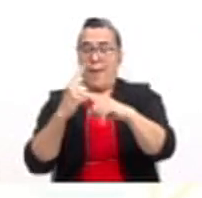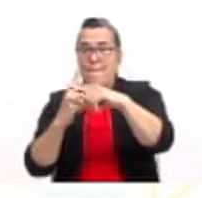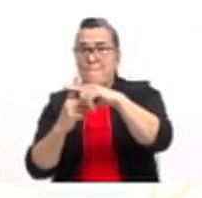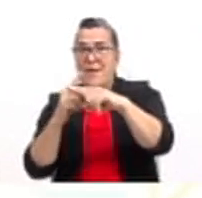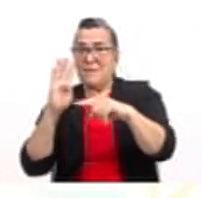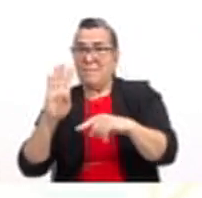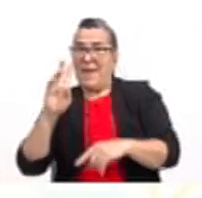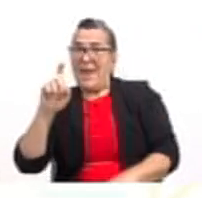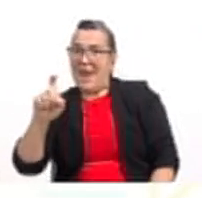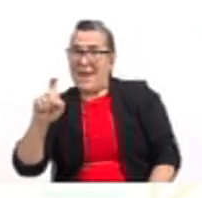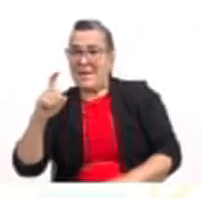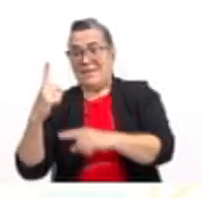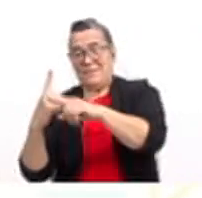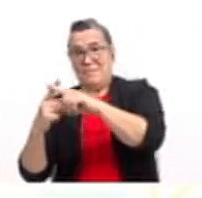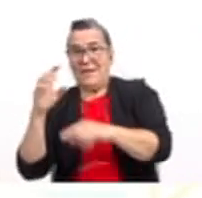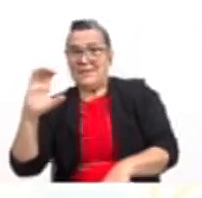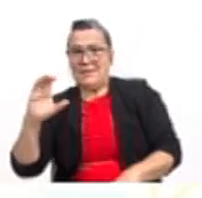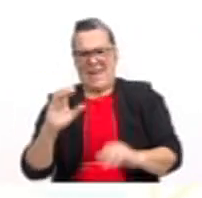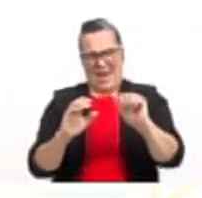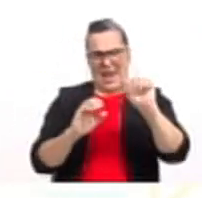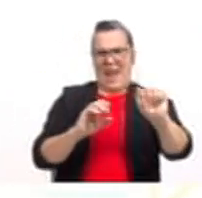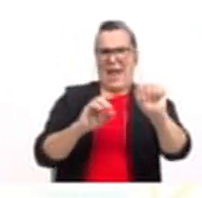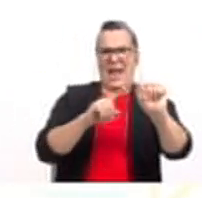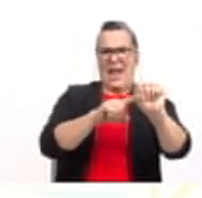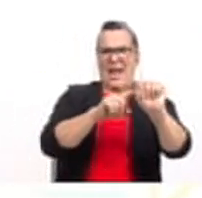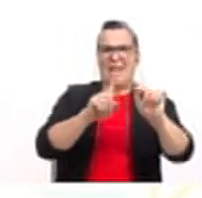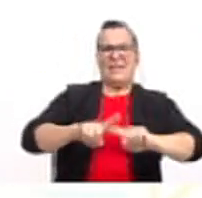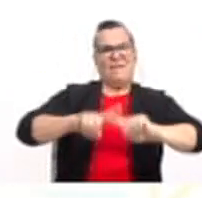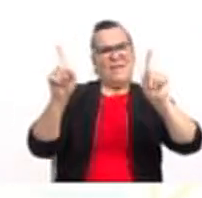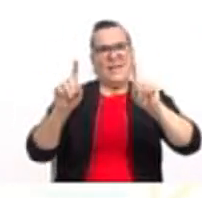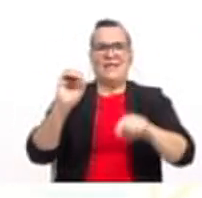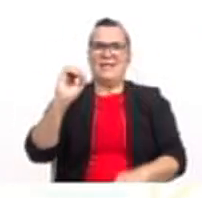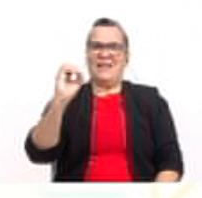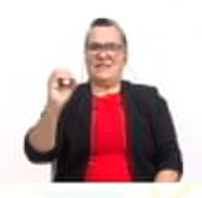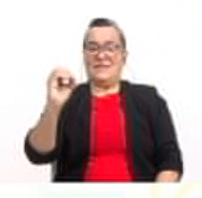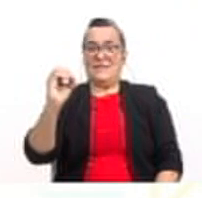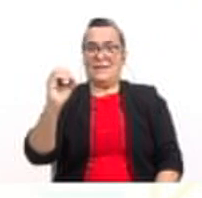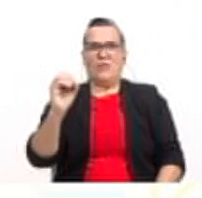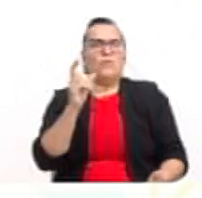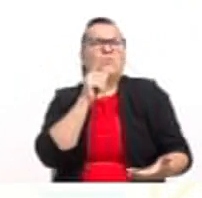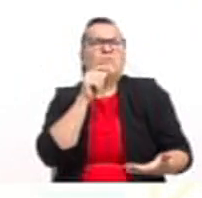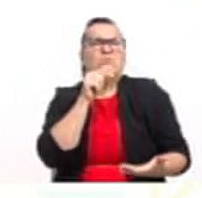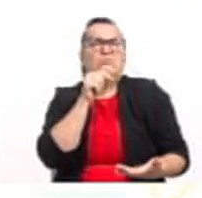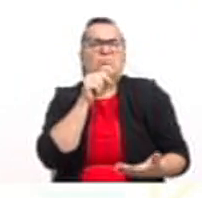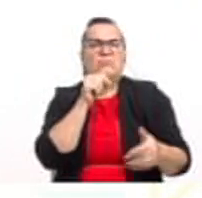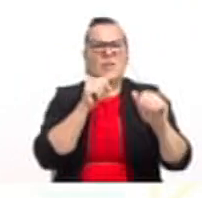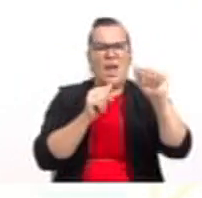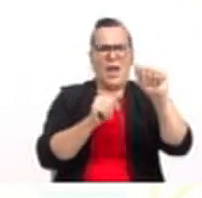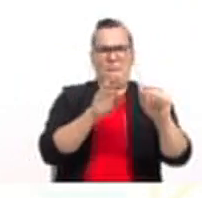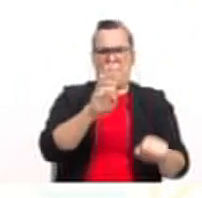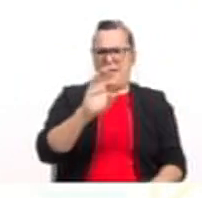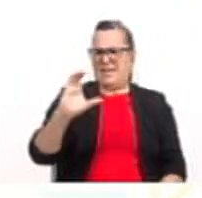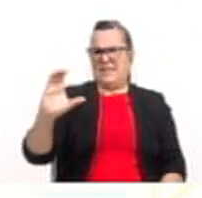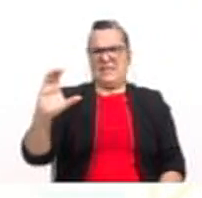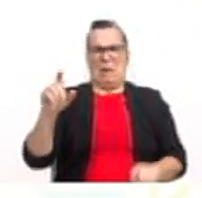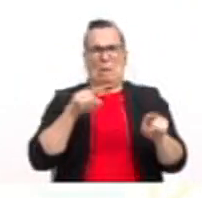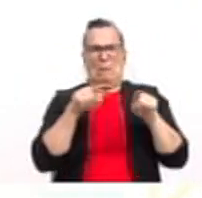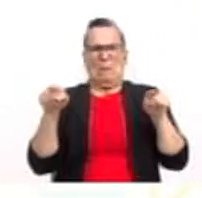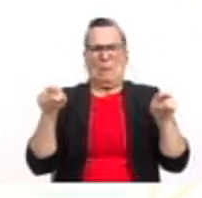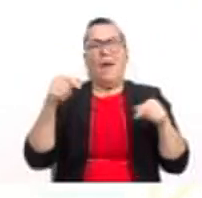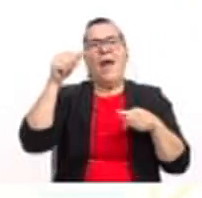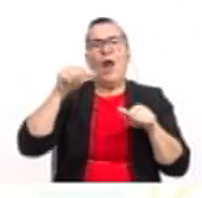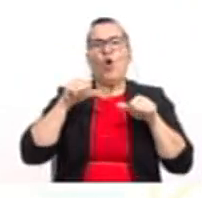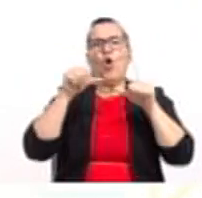más c, donde A es diferente de cero. ¿Y quién era A, B y C? Recuerdan, eran